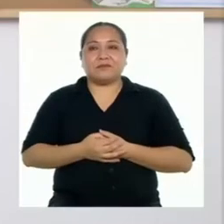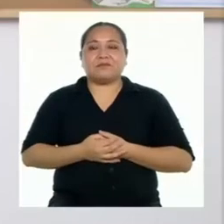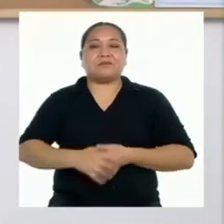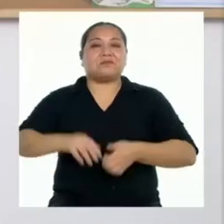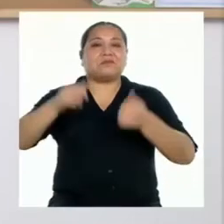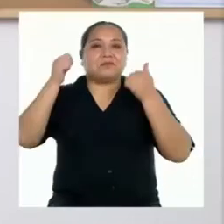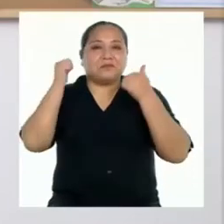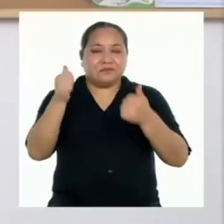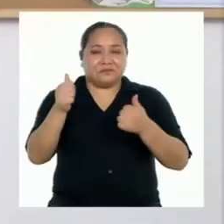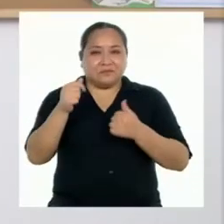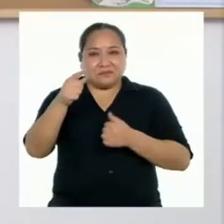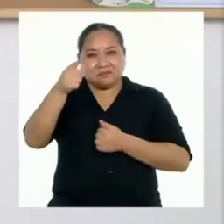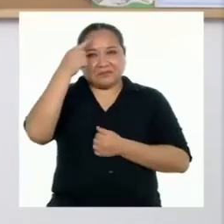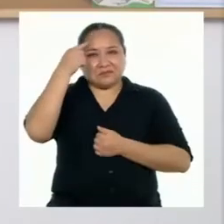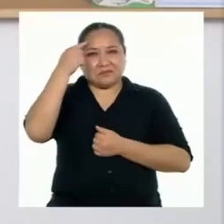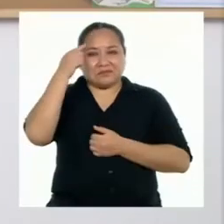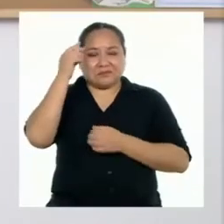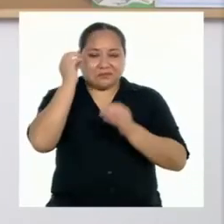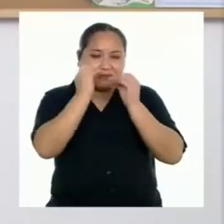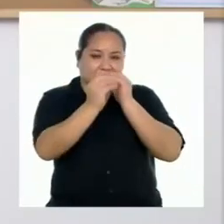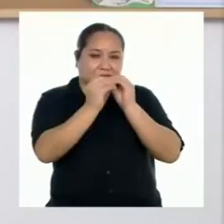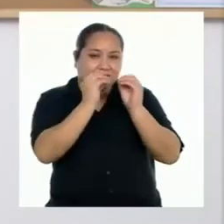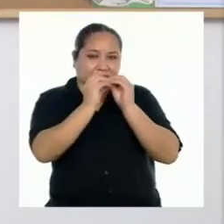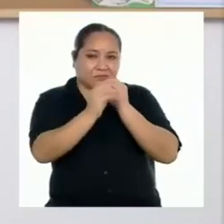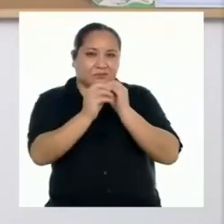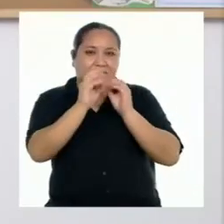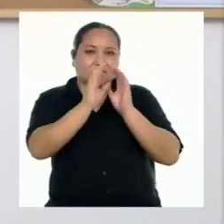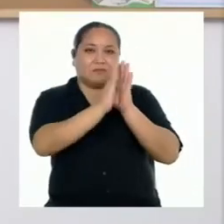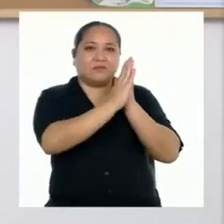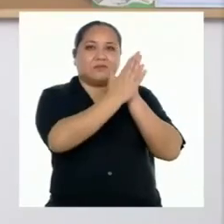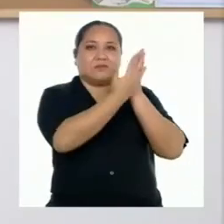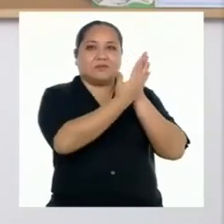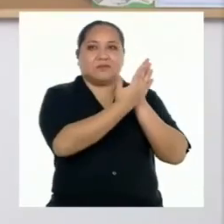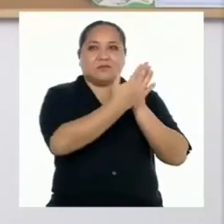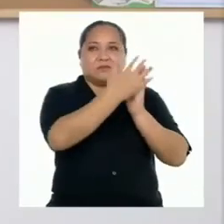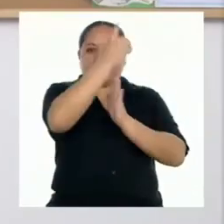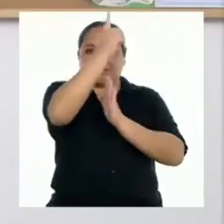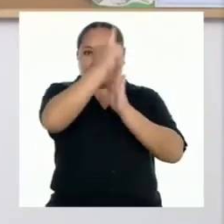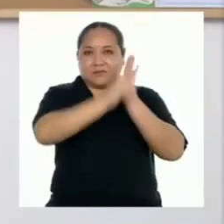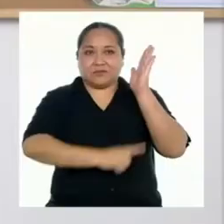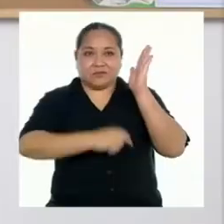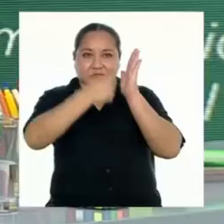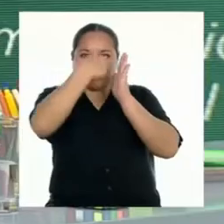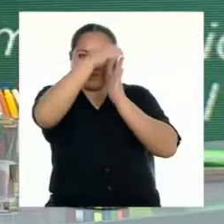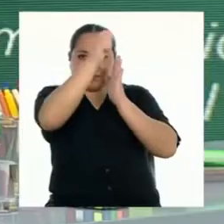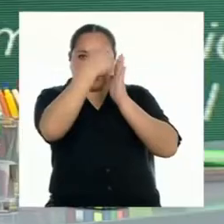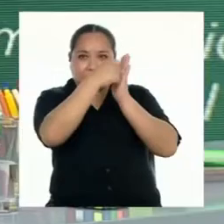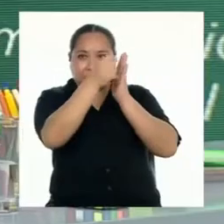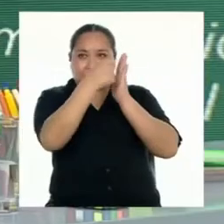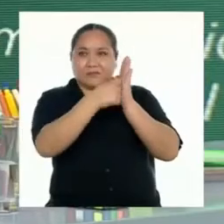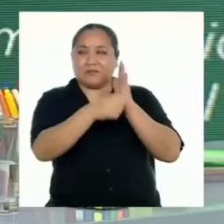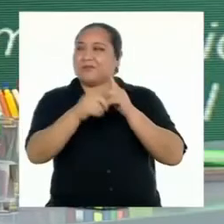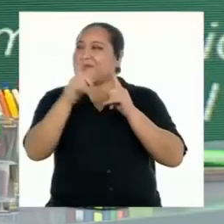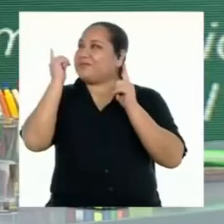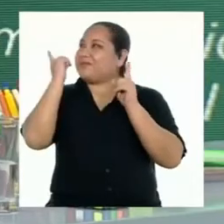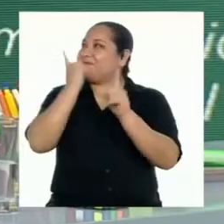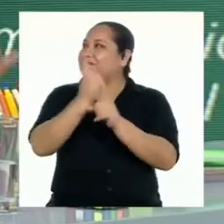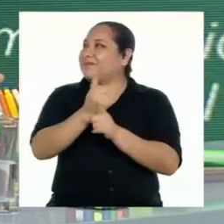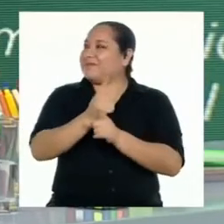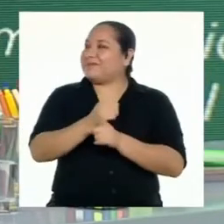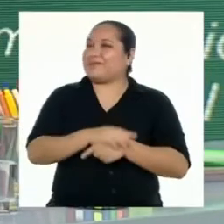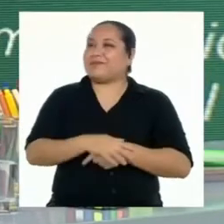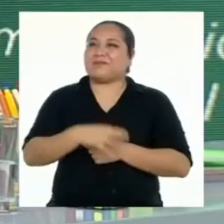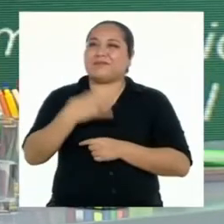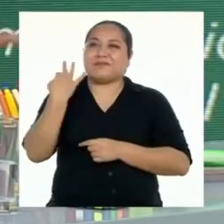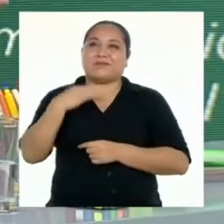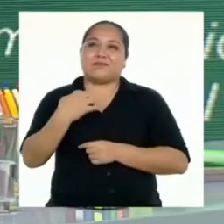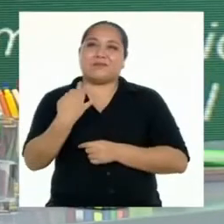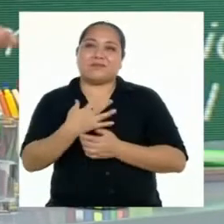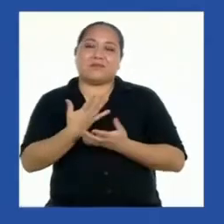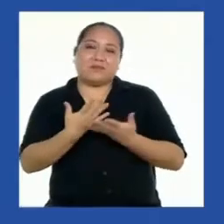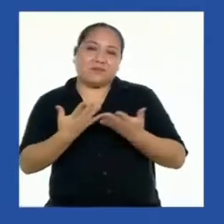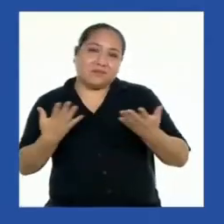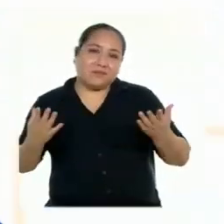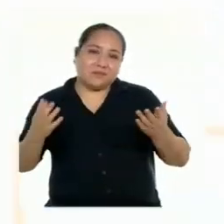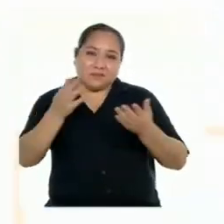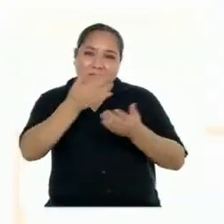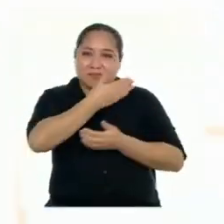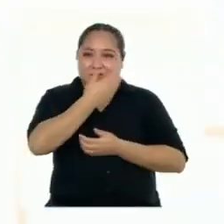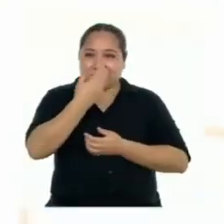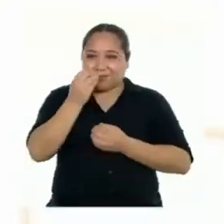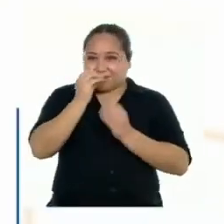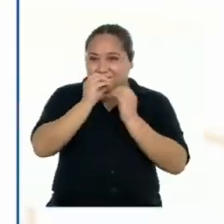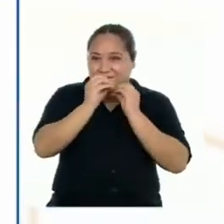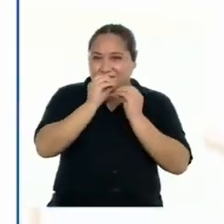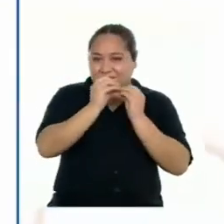Bien, ¿qué les parece si revisamos el líptico con la lista de cotejo? Excelente. Siempre habrán cosas por mejorar.